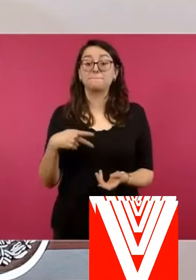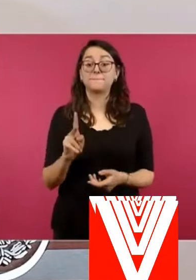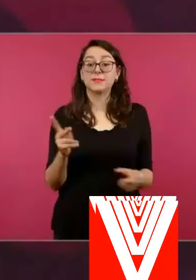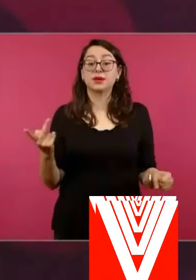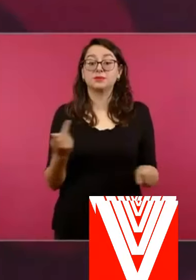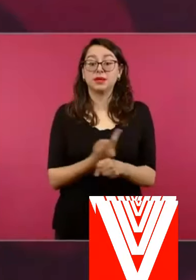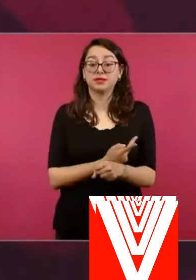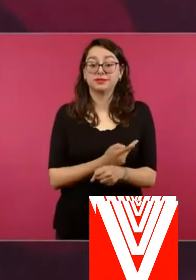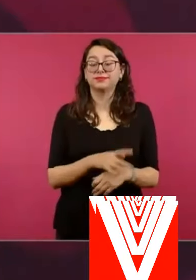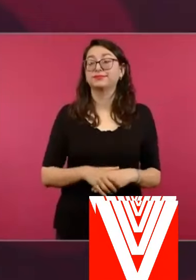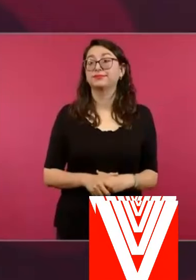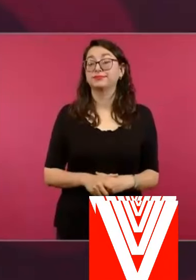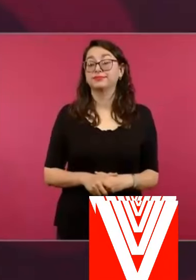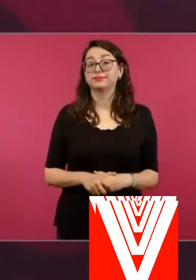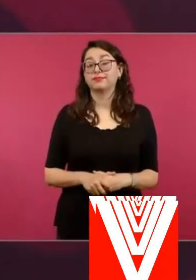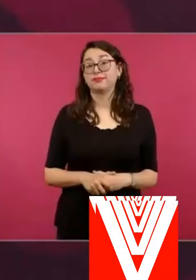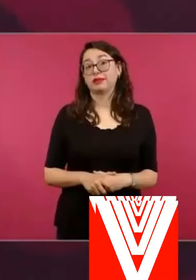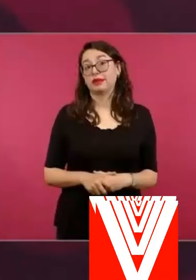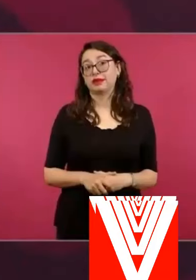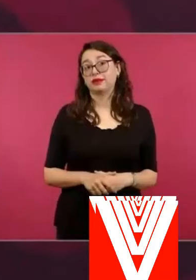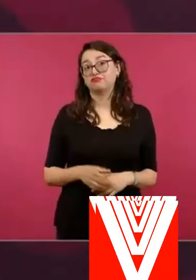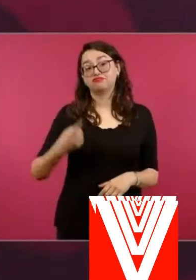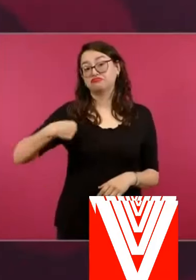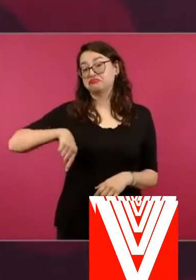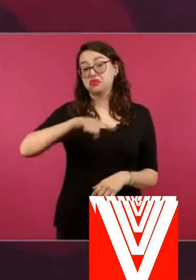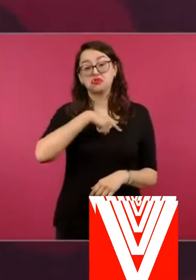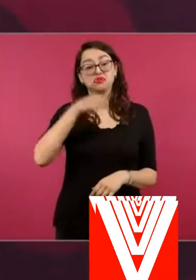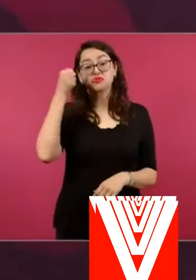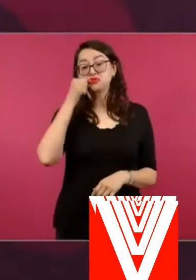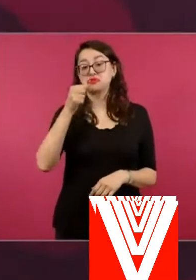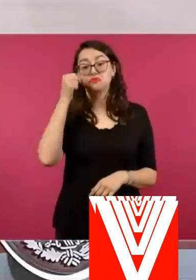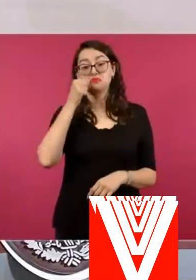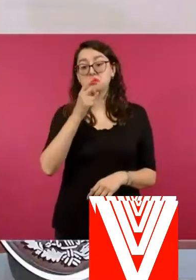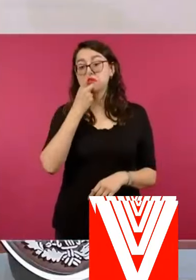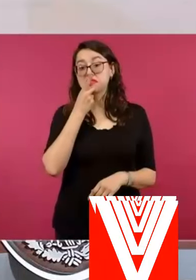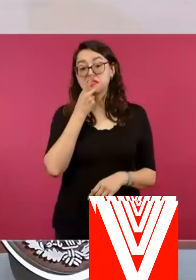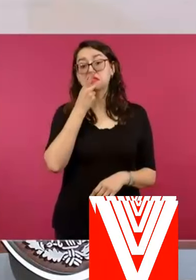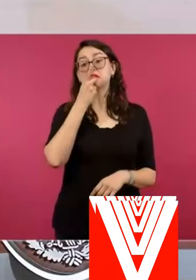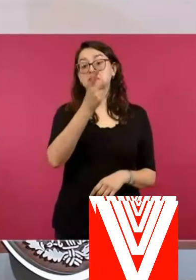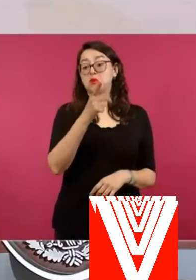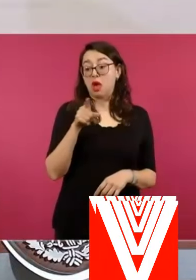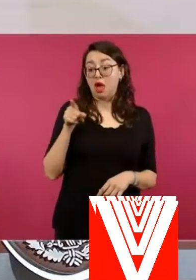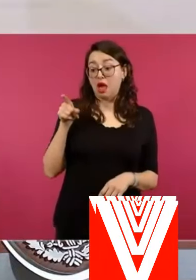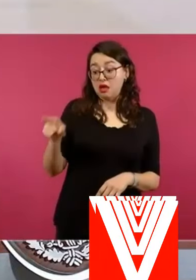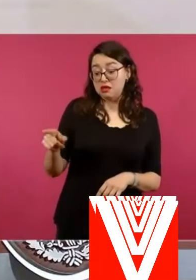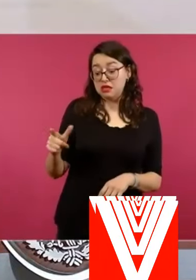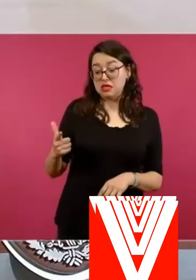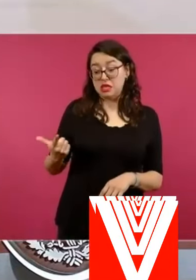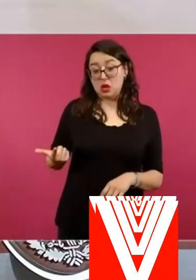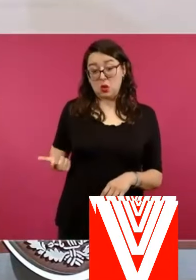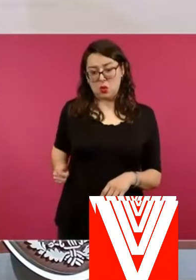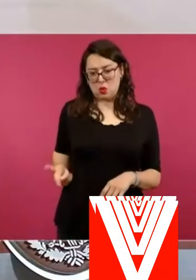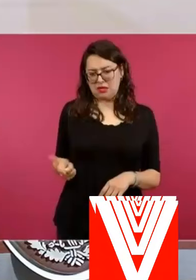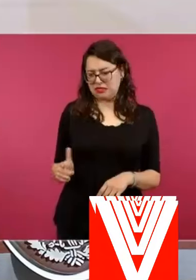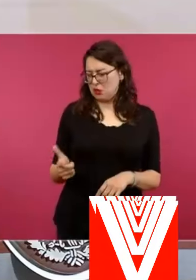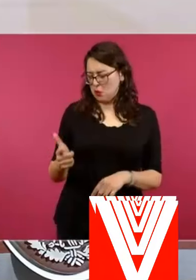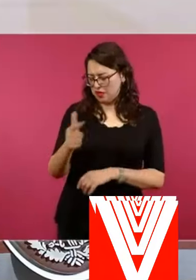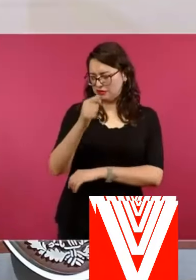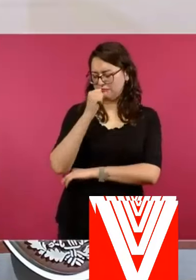Guanajuato es muy extraño